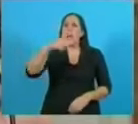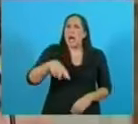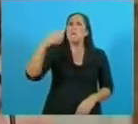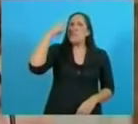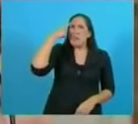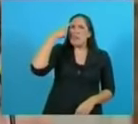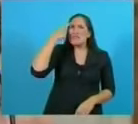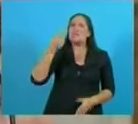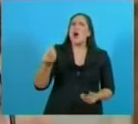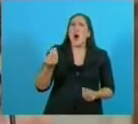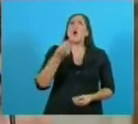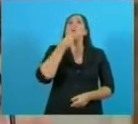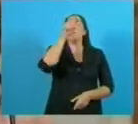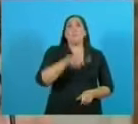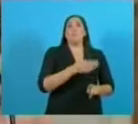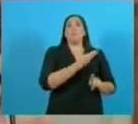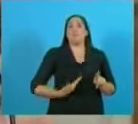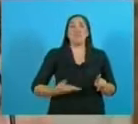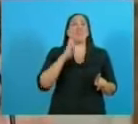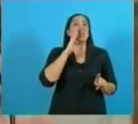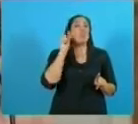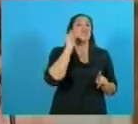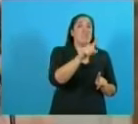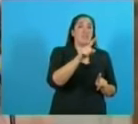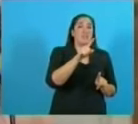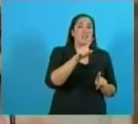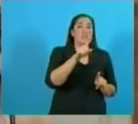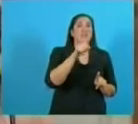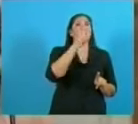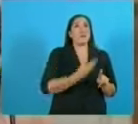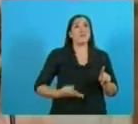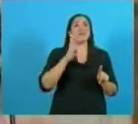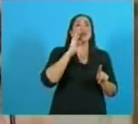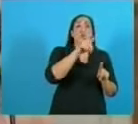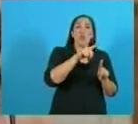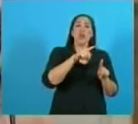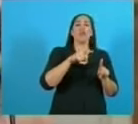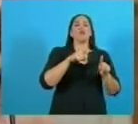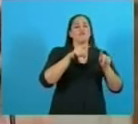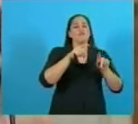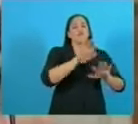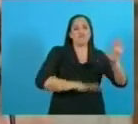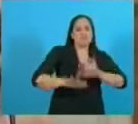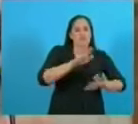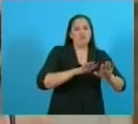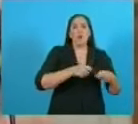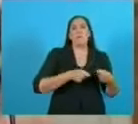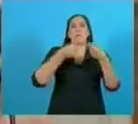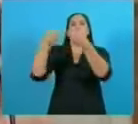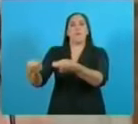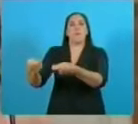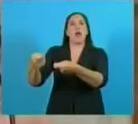estadounidense mandar al Congreso de su país